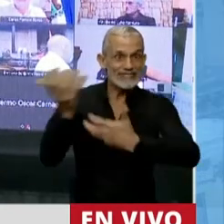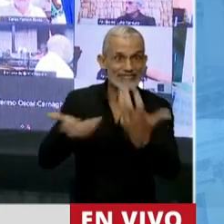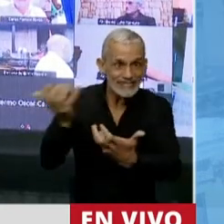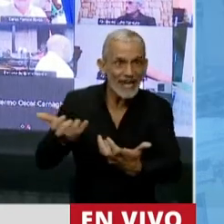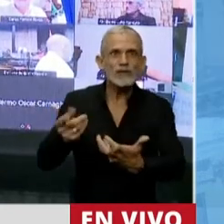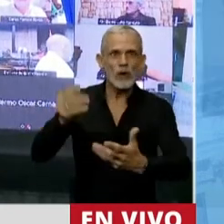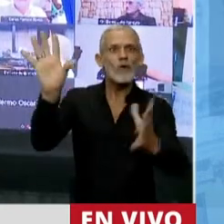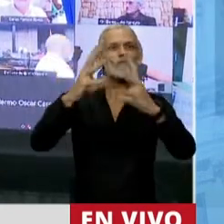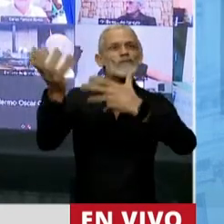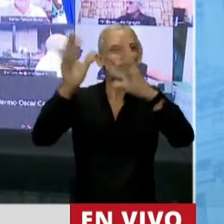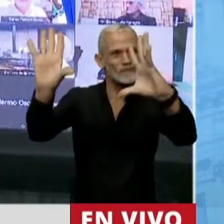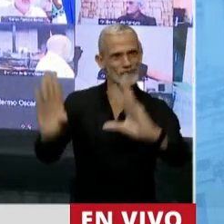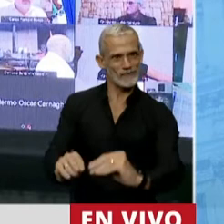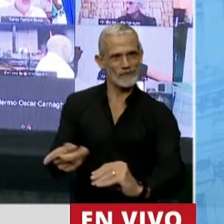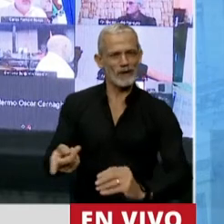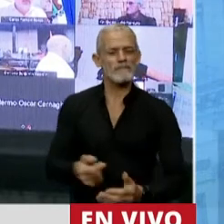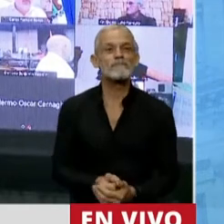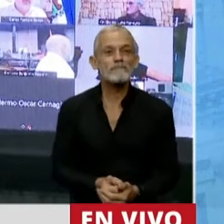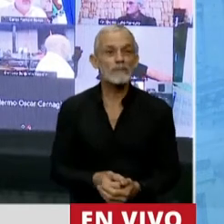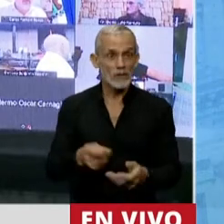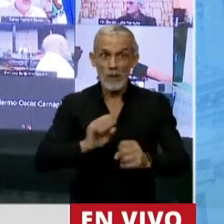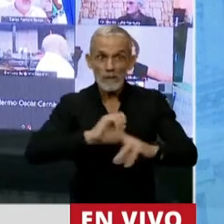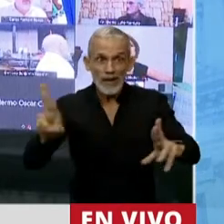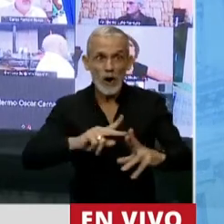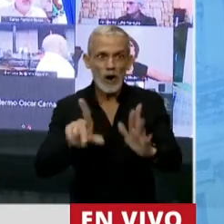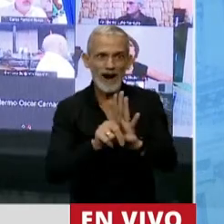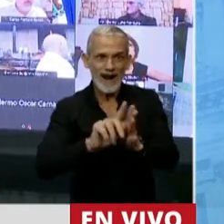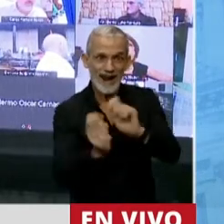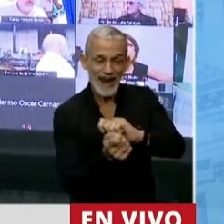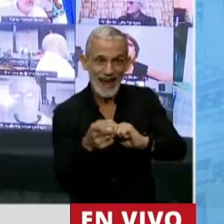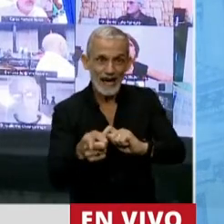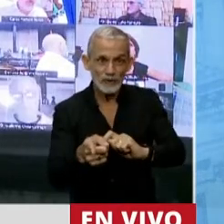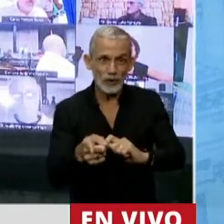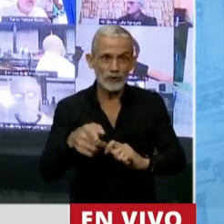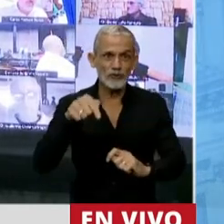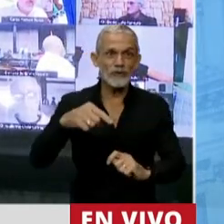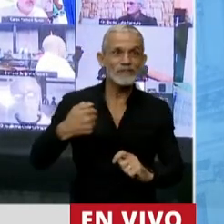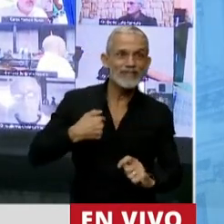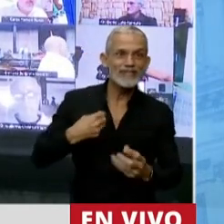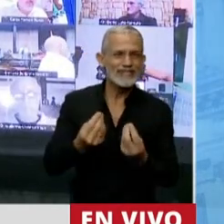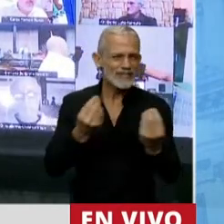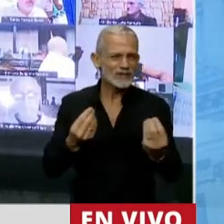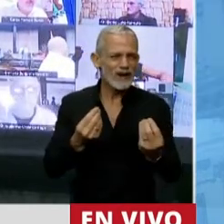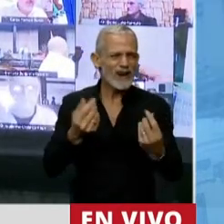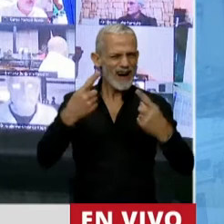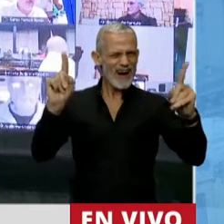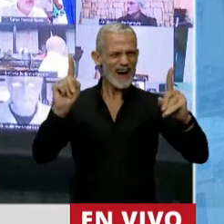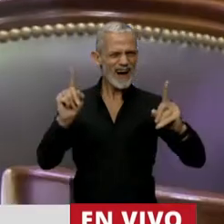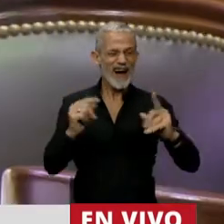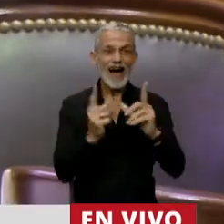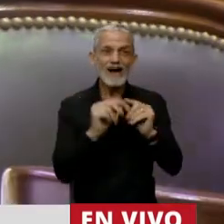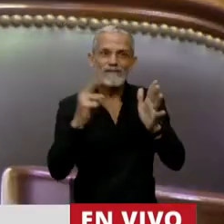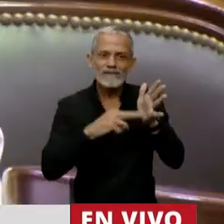produciéndose. Pero lo peor de esta modificación de la ley es la sensación extraña que da al leer los